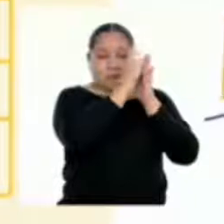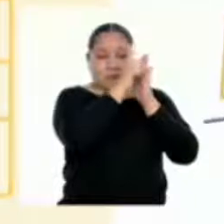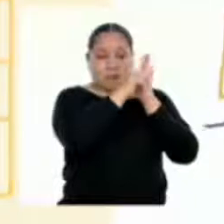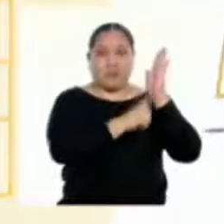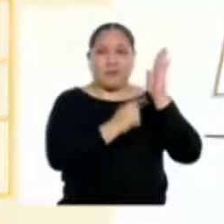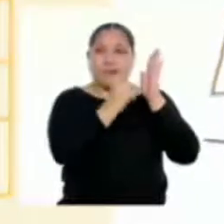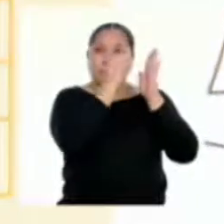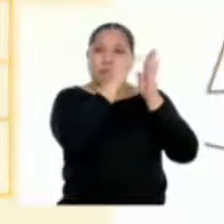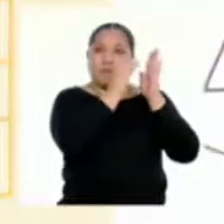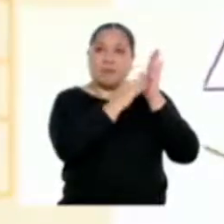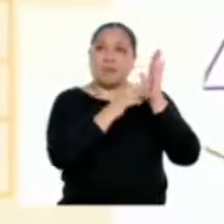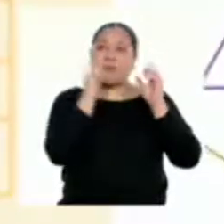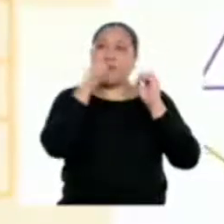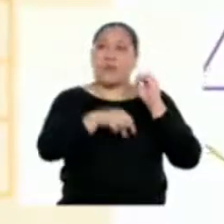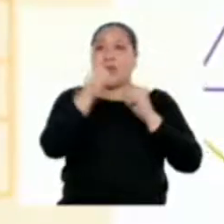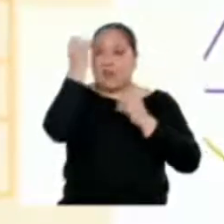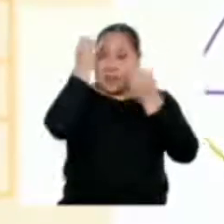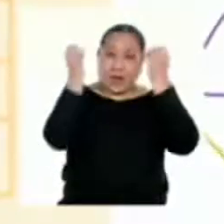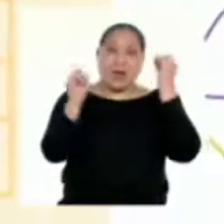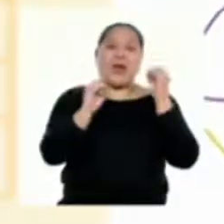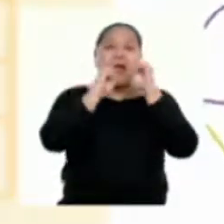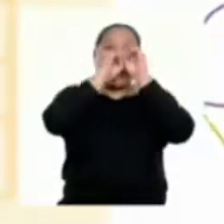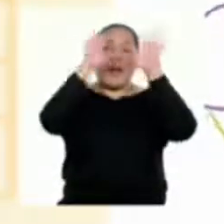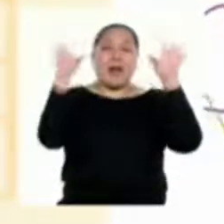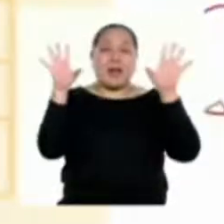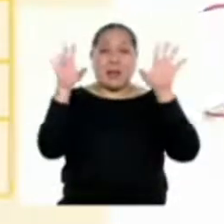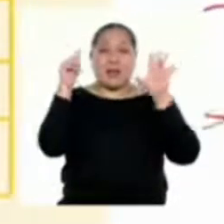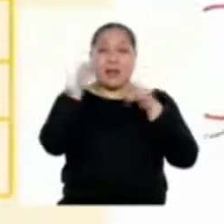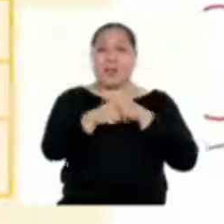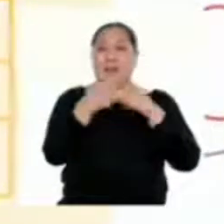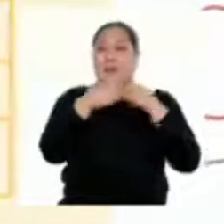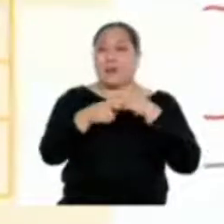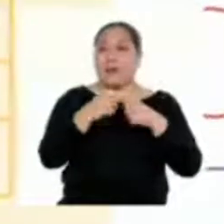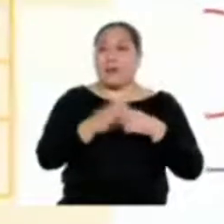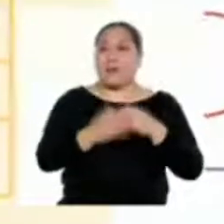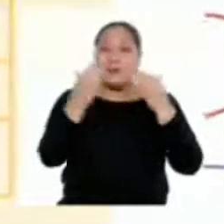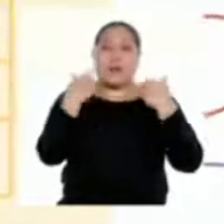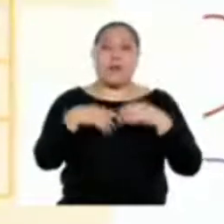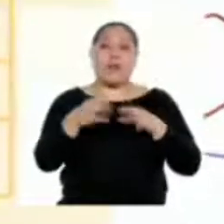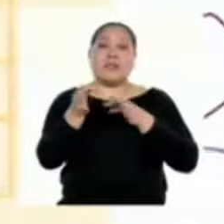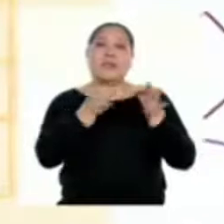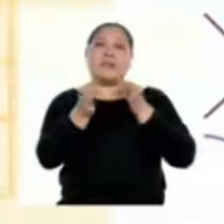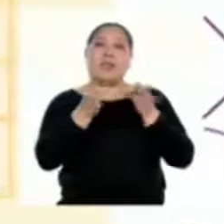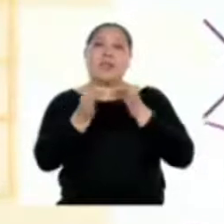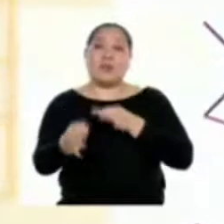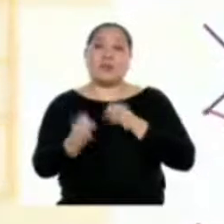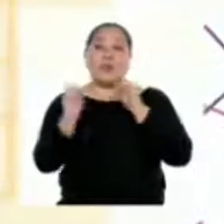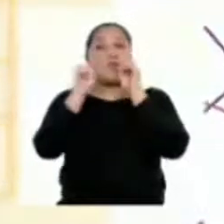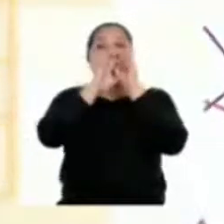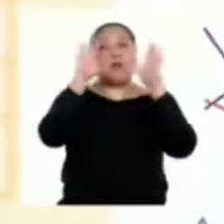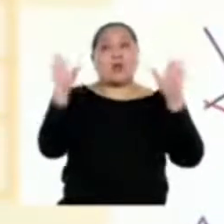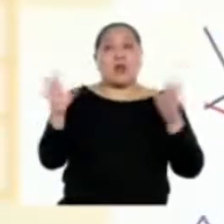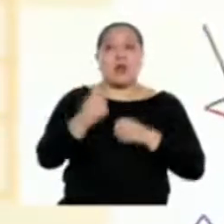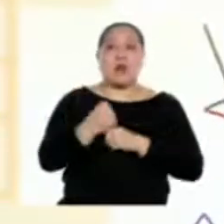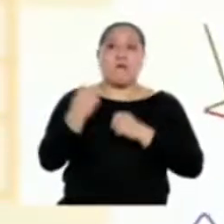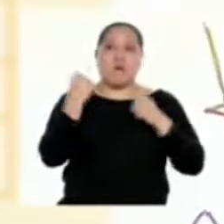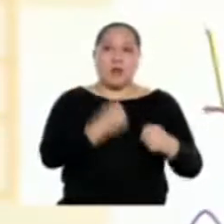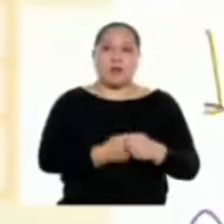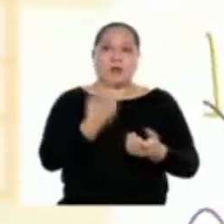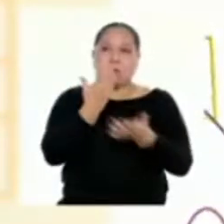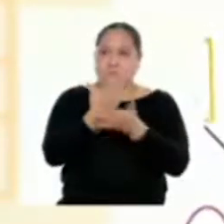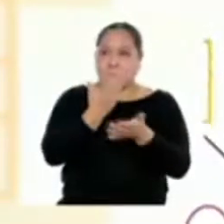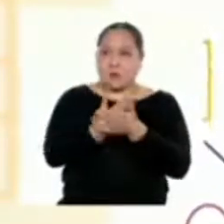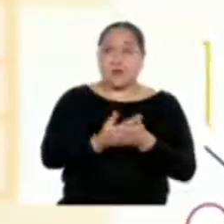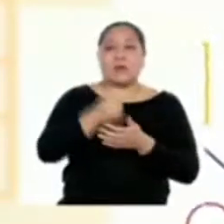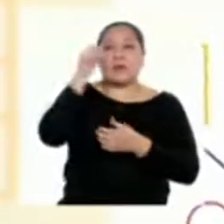una postura clara frente al problema que se plantea. Nuestros argumentos deben ser claros, sólidos, válidos y